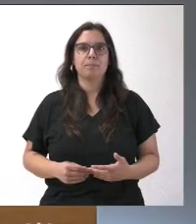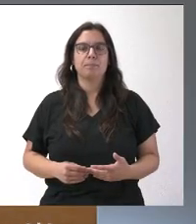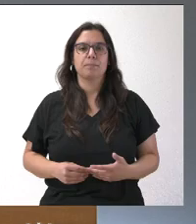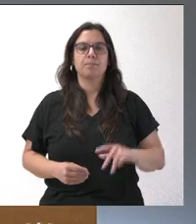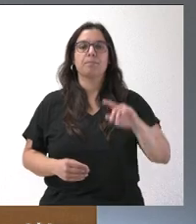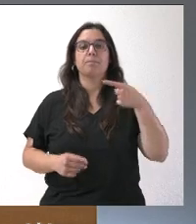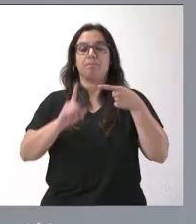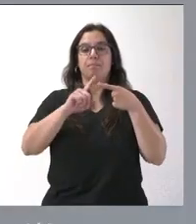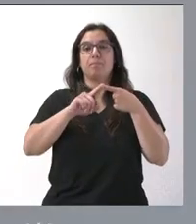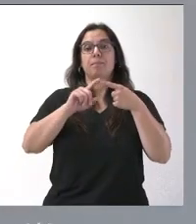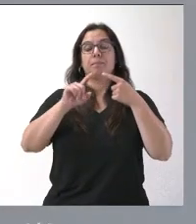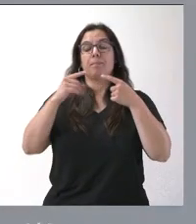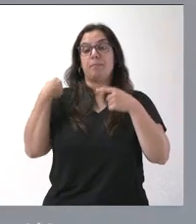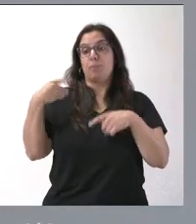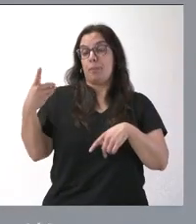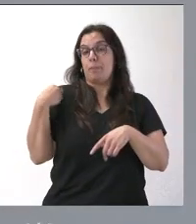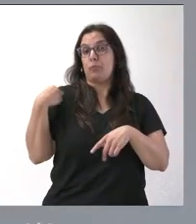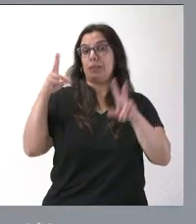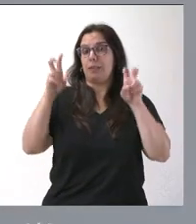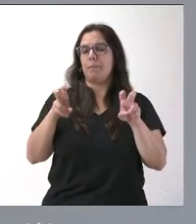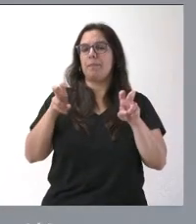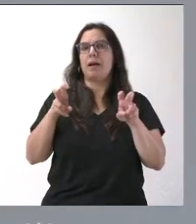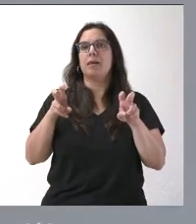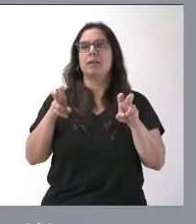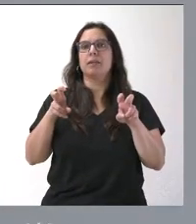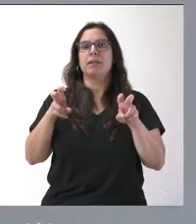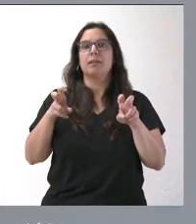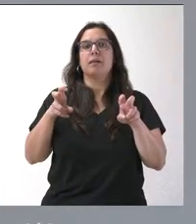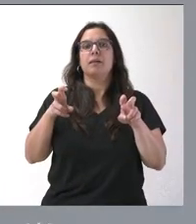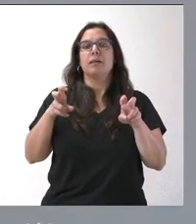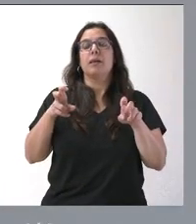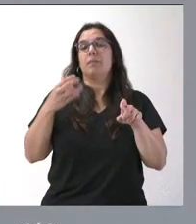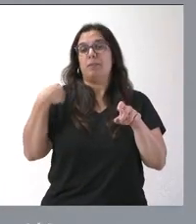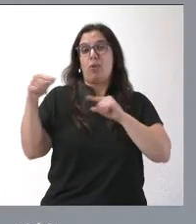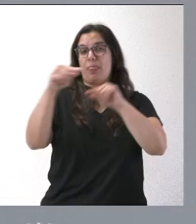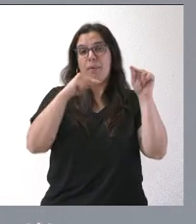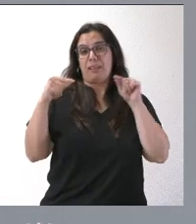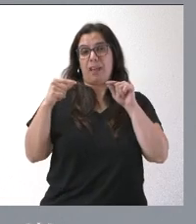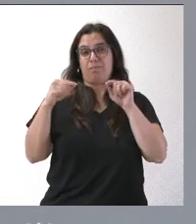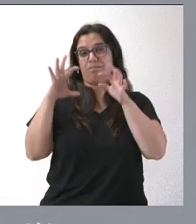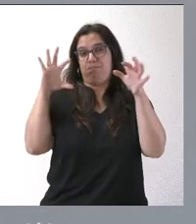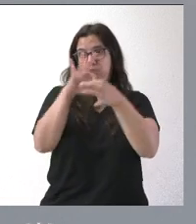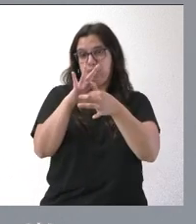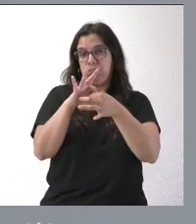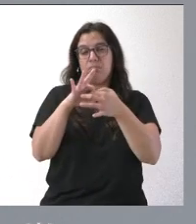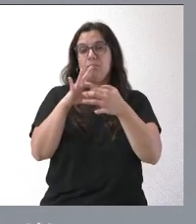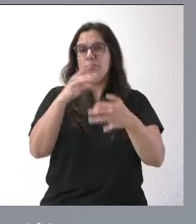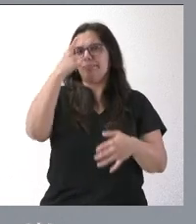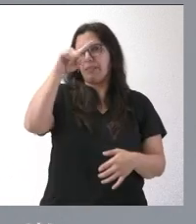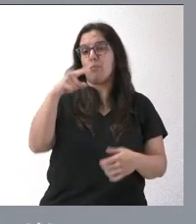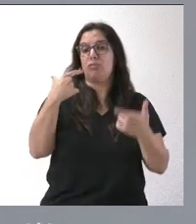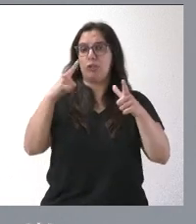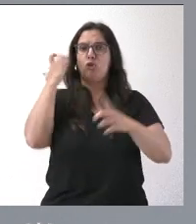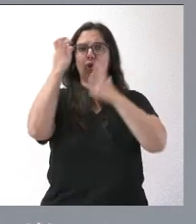Pues sobre el primer asunto que usted plantea, quizá tampoco es ajeno al debate que hemos tenido hasta ahora. Somos muy conscientes de los problemas que tiene el sector